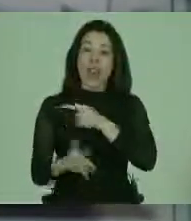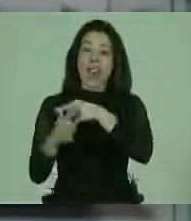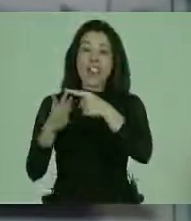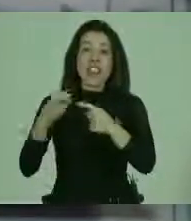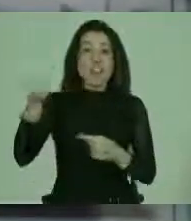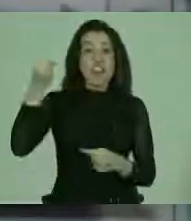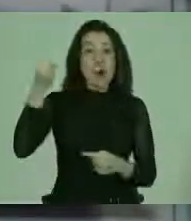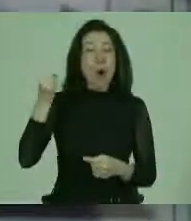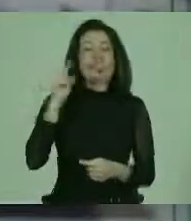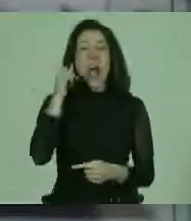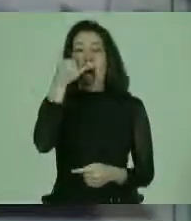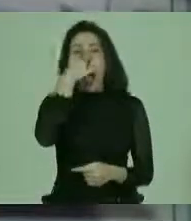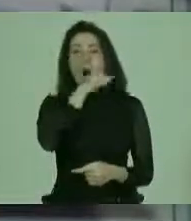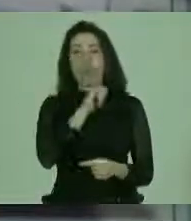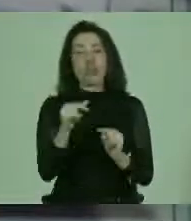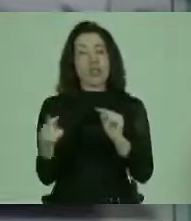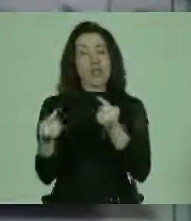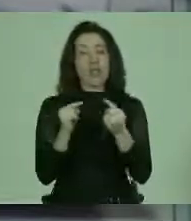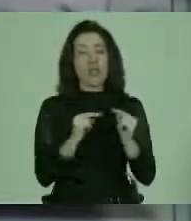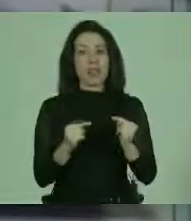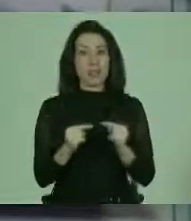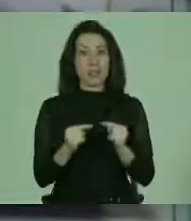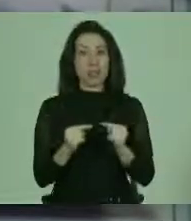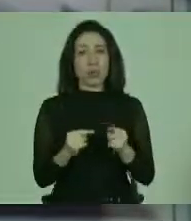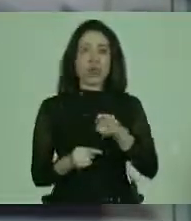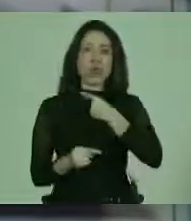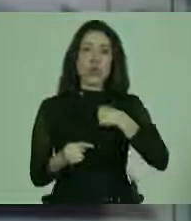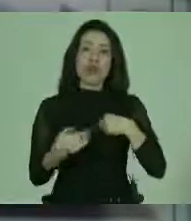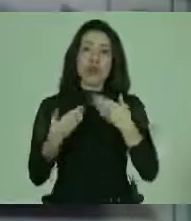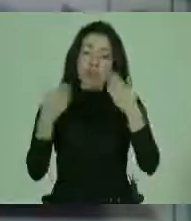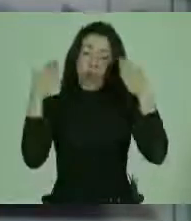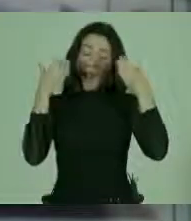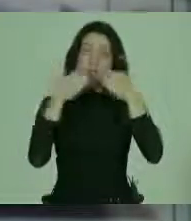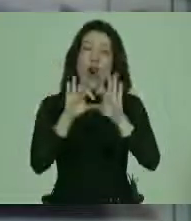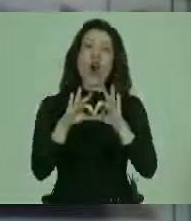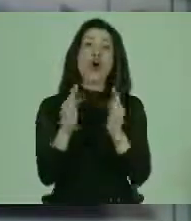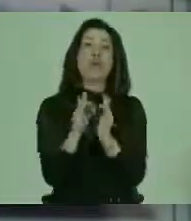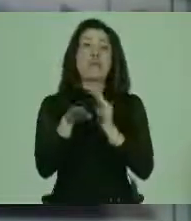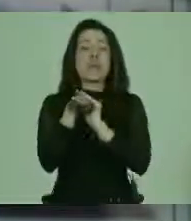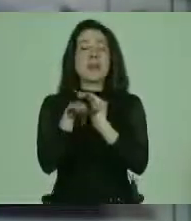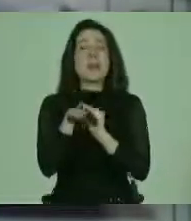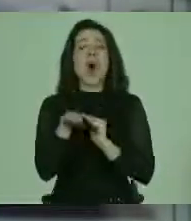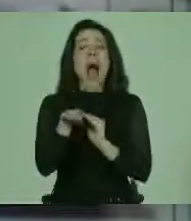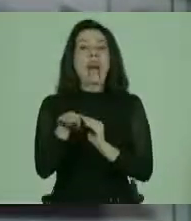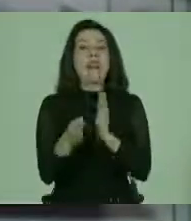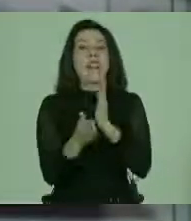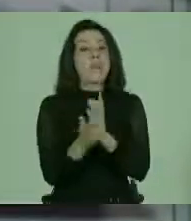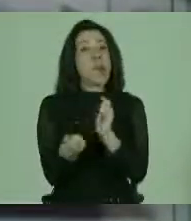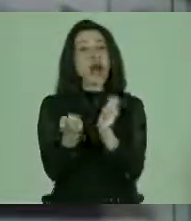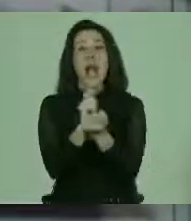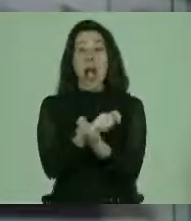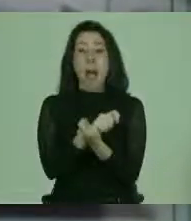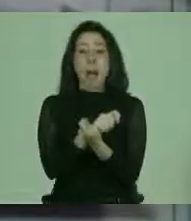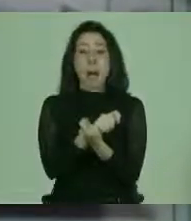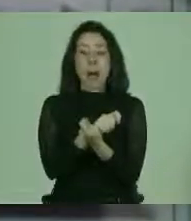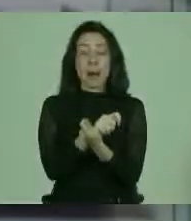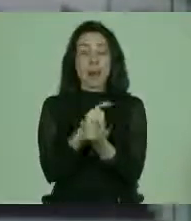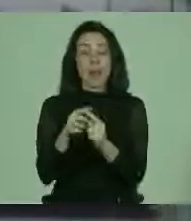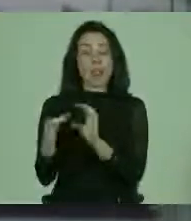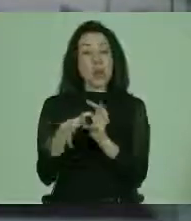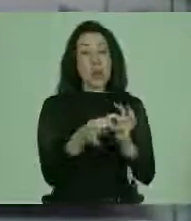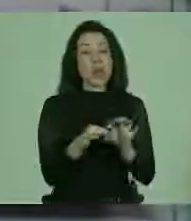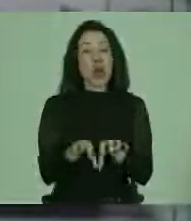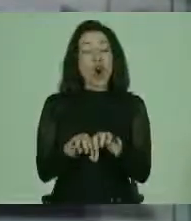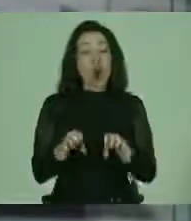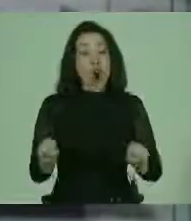distintos poderes, han estado ausentes de una discusión. Hemos generado un enfoque netamente asistencial que debemos revertir. Por tanto, el